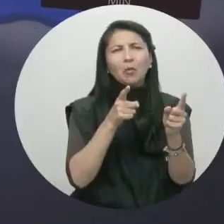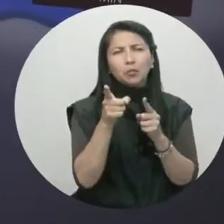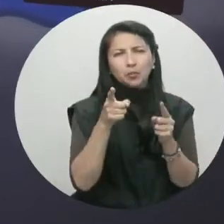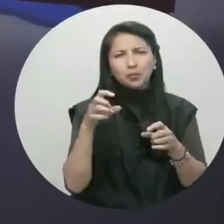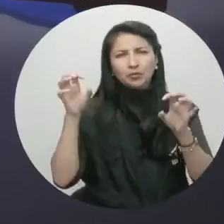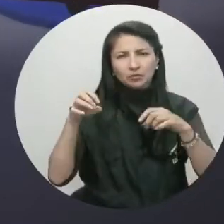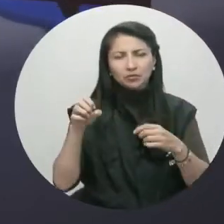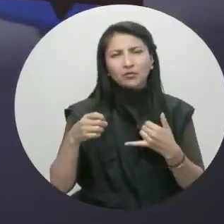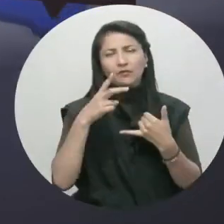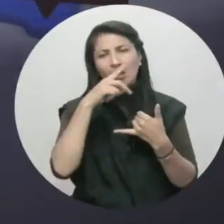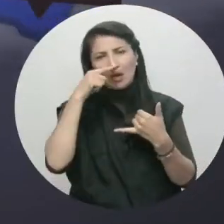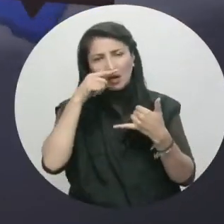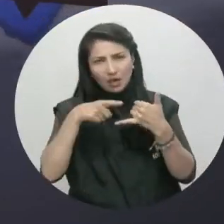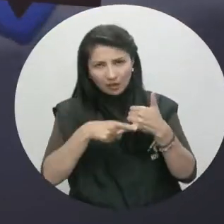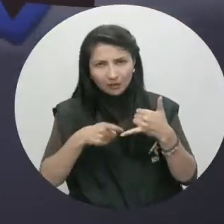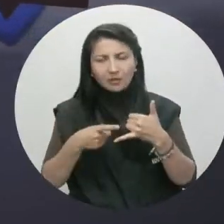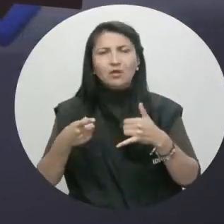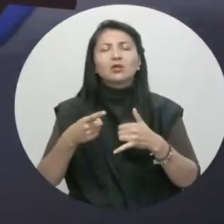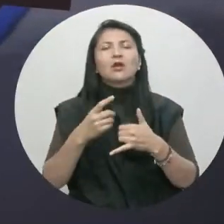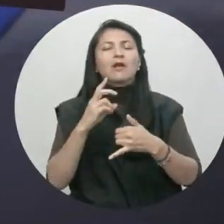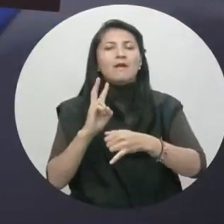de Amazonas, Baupés y Guainía.